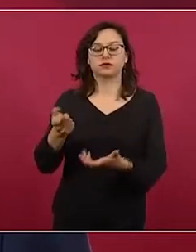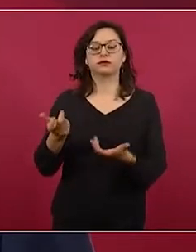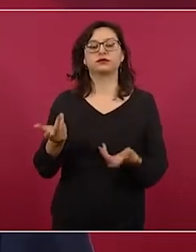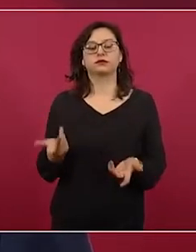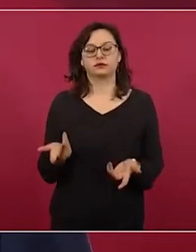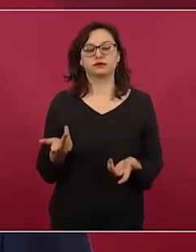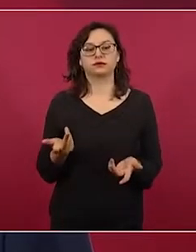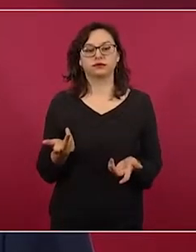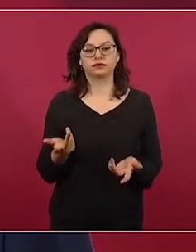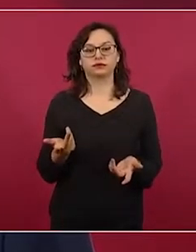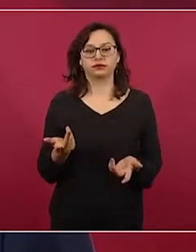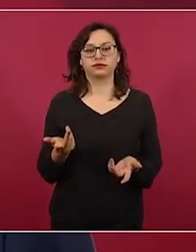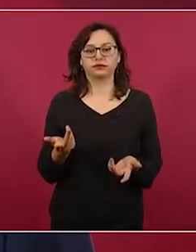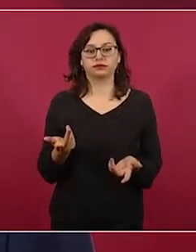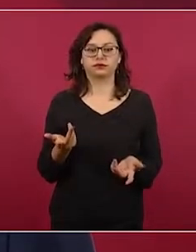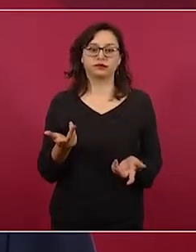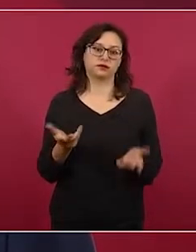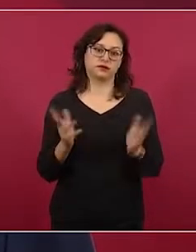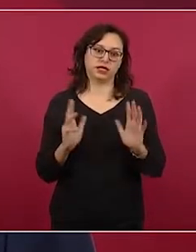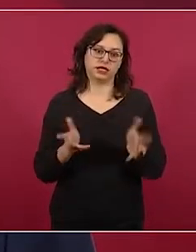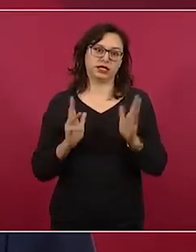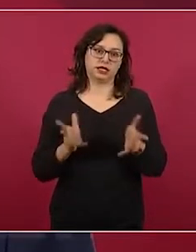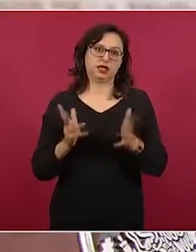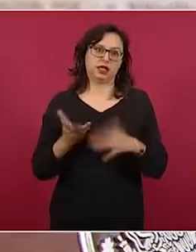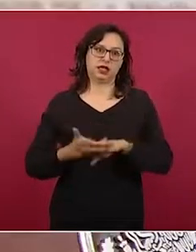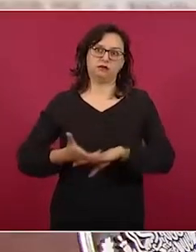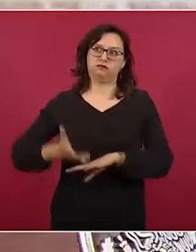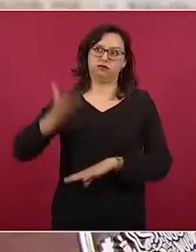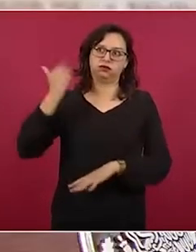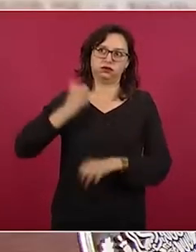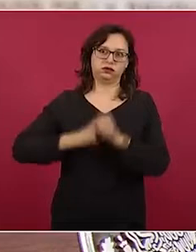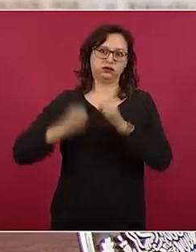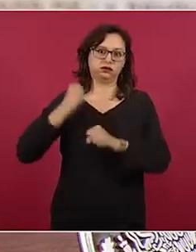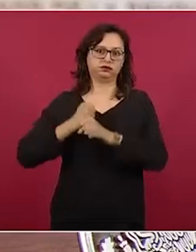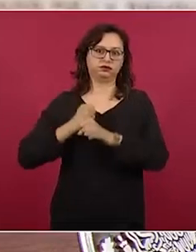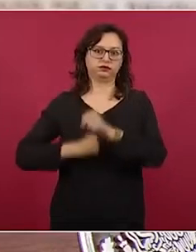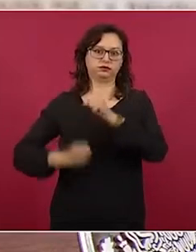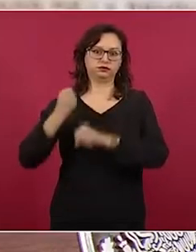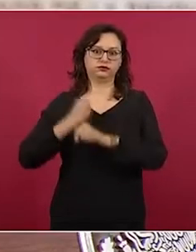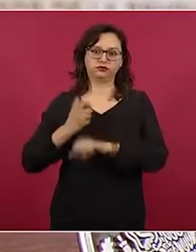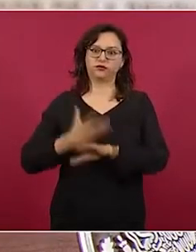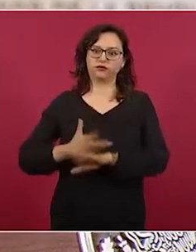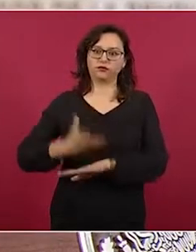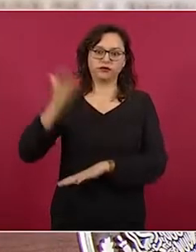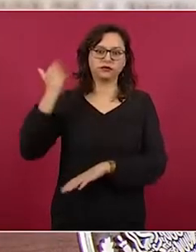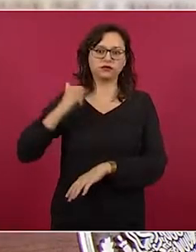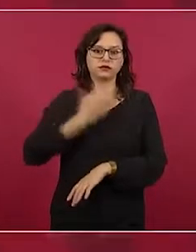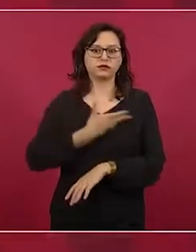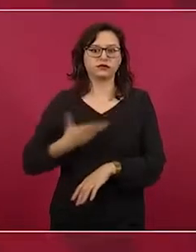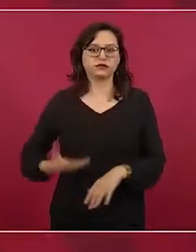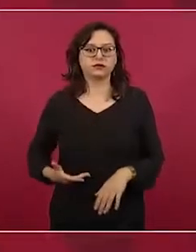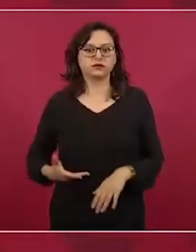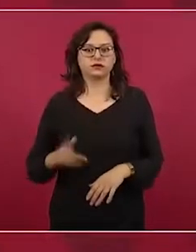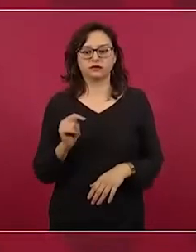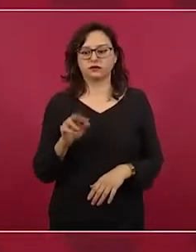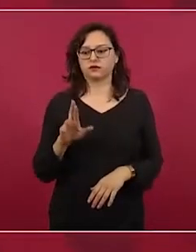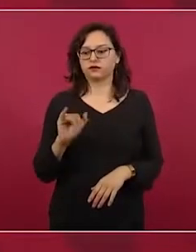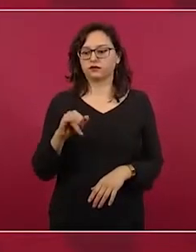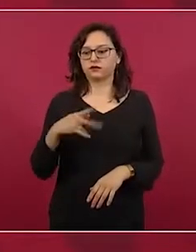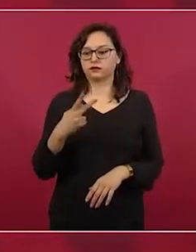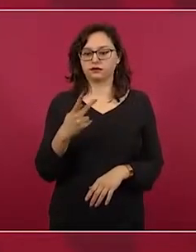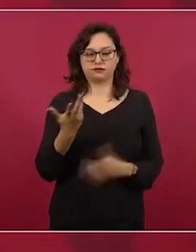ya desde hace años, desde los tiempos del presidente Trump